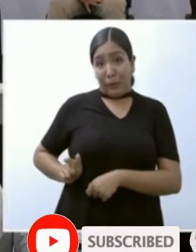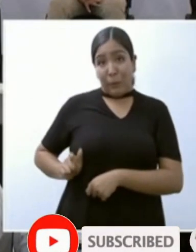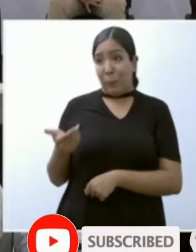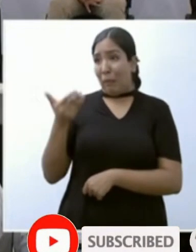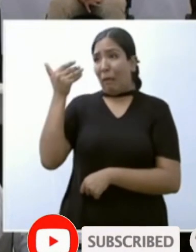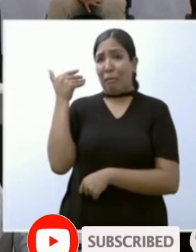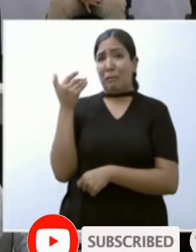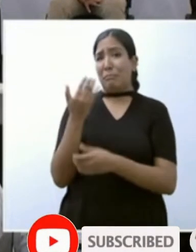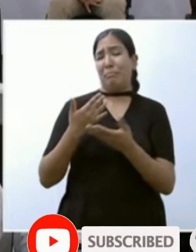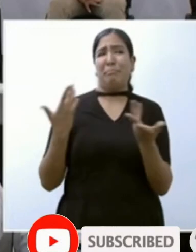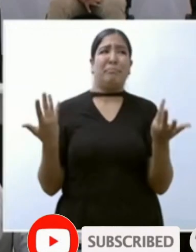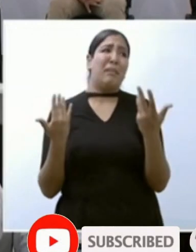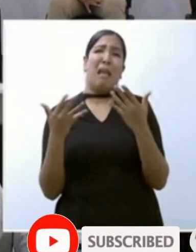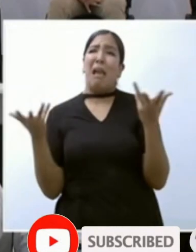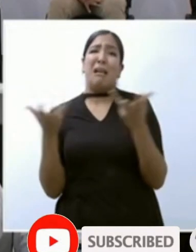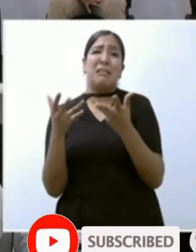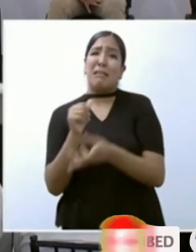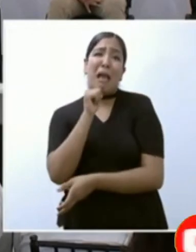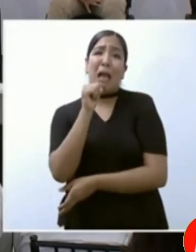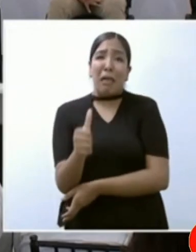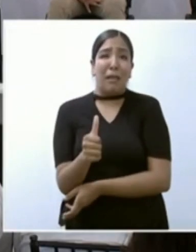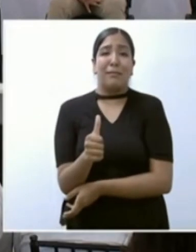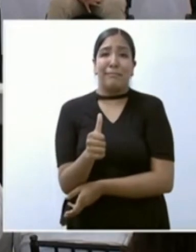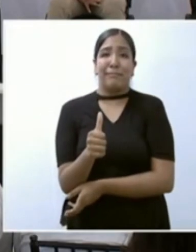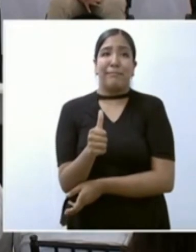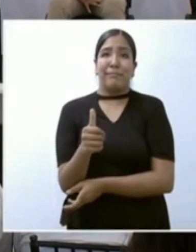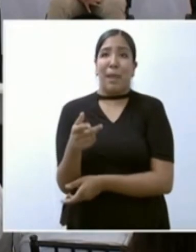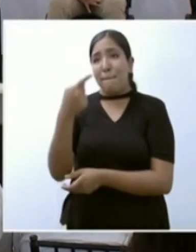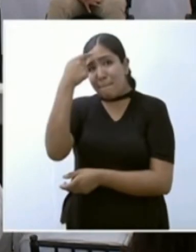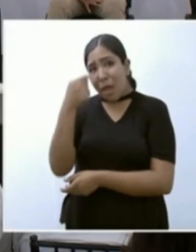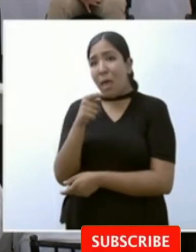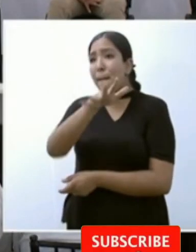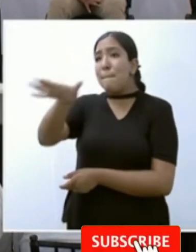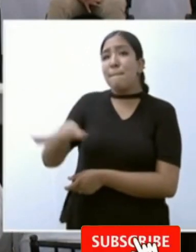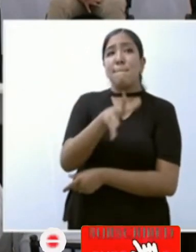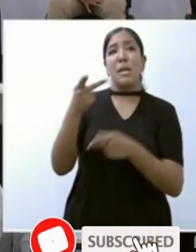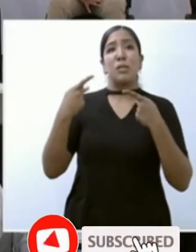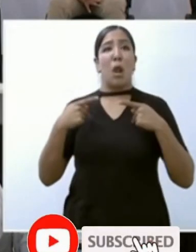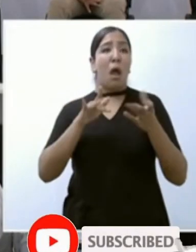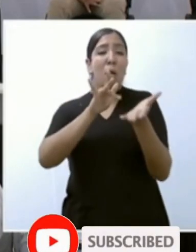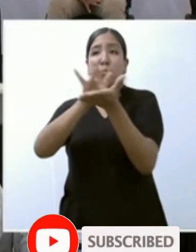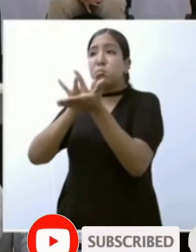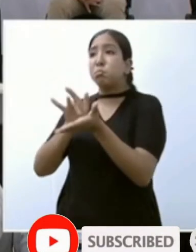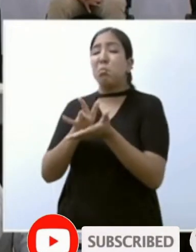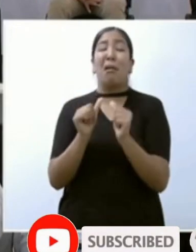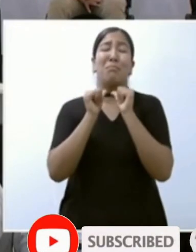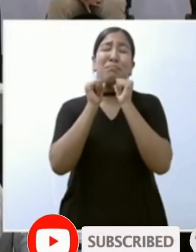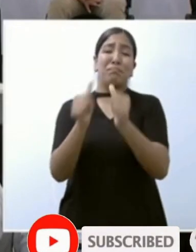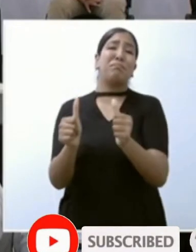hacer cosas beneficio del pueblo es muy fuerte